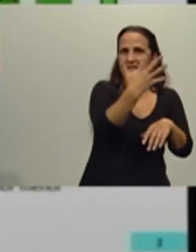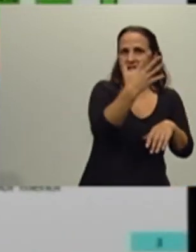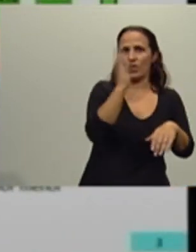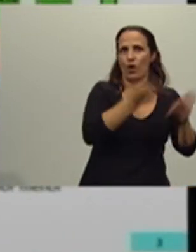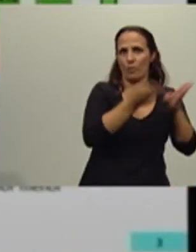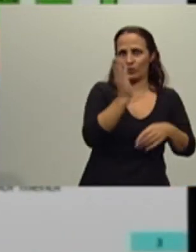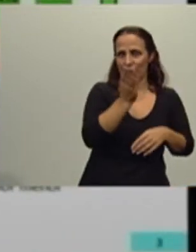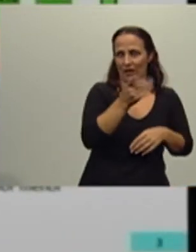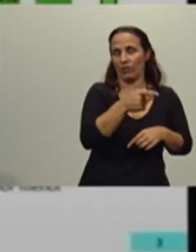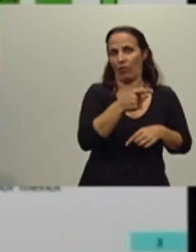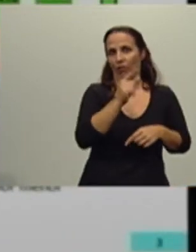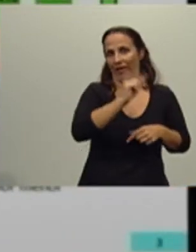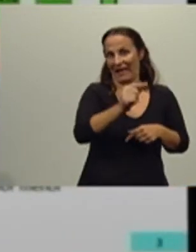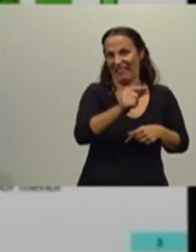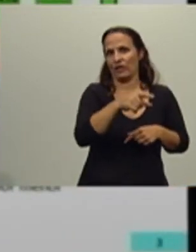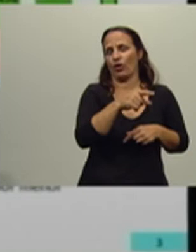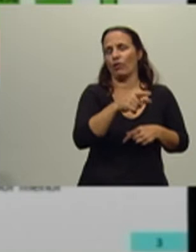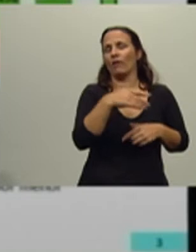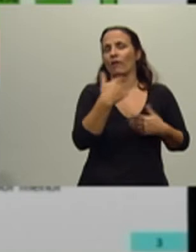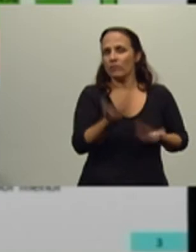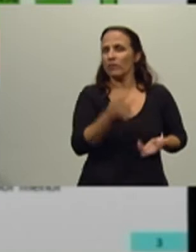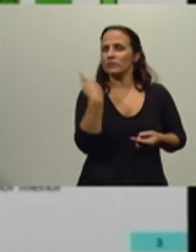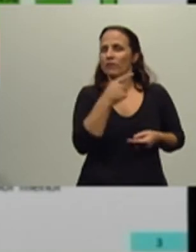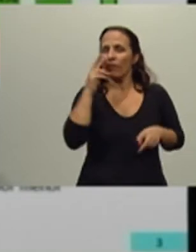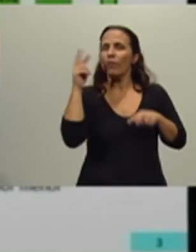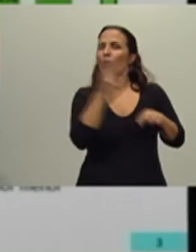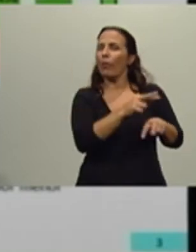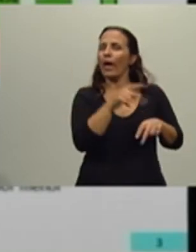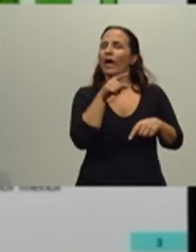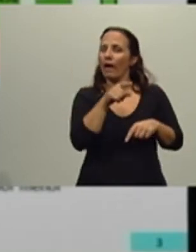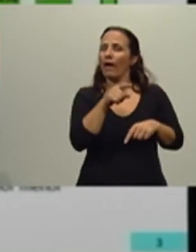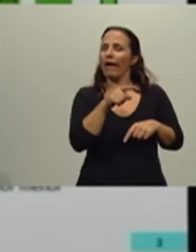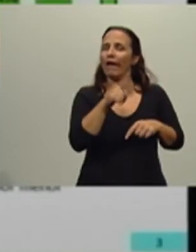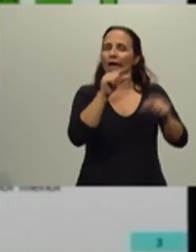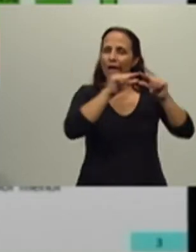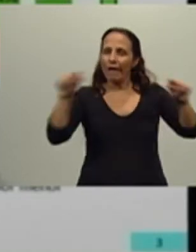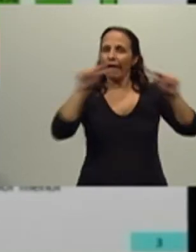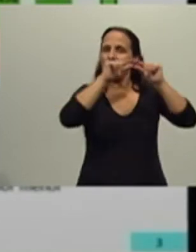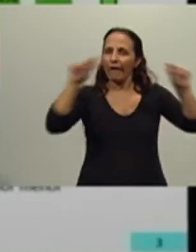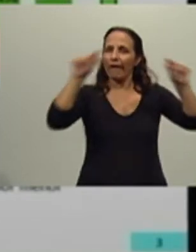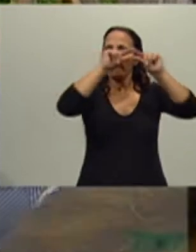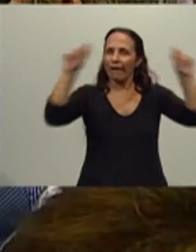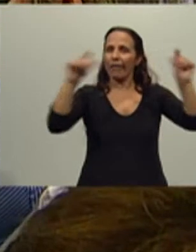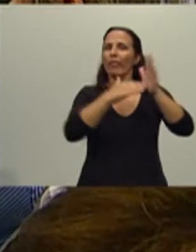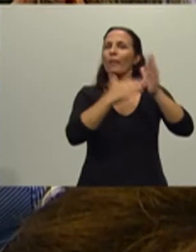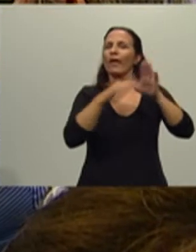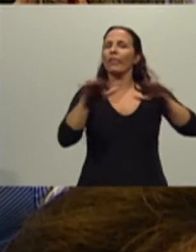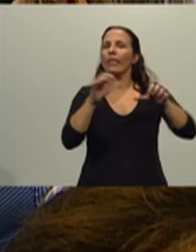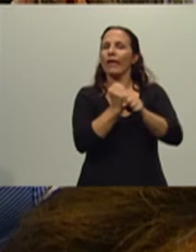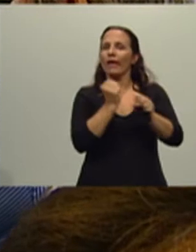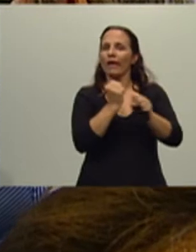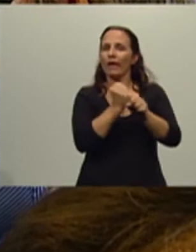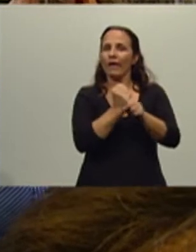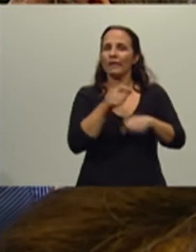del crédito y entonces vemos también cómo se conforman las distintas franjas de las actividades. También la actividad